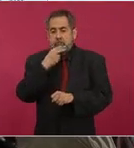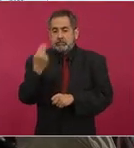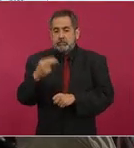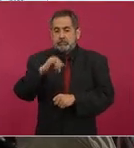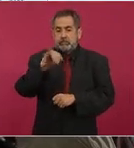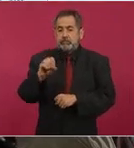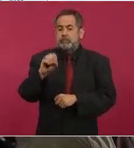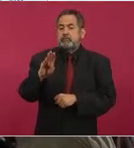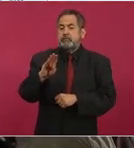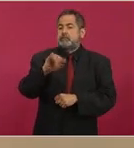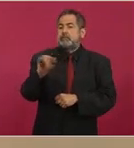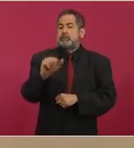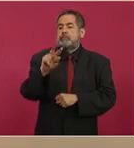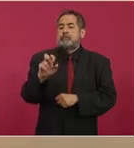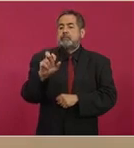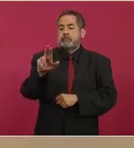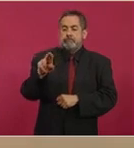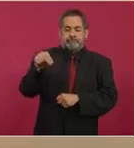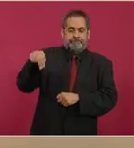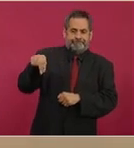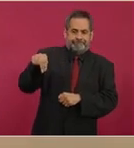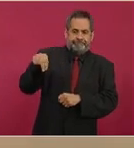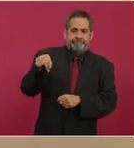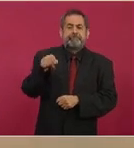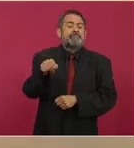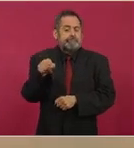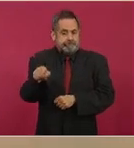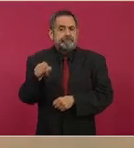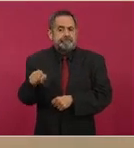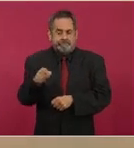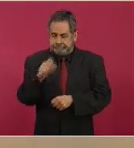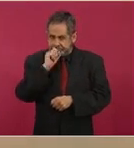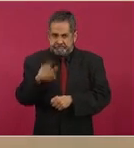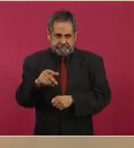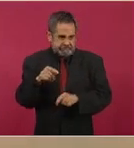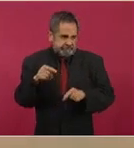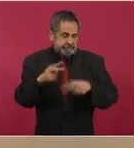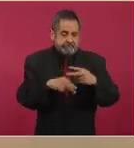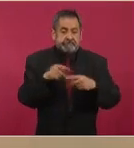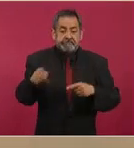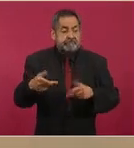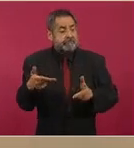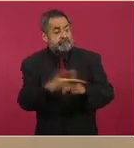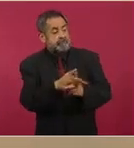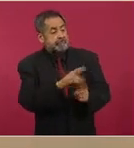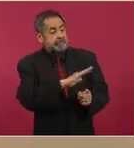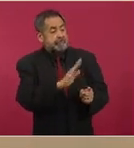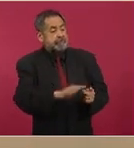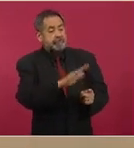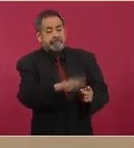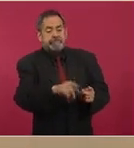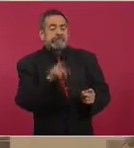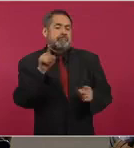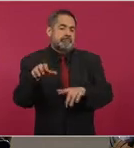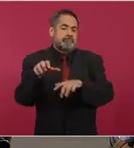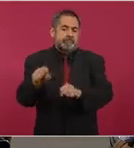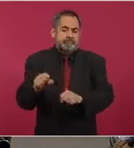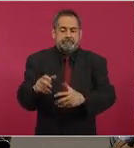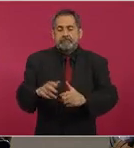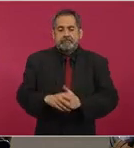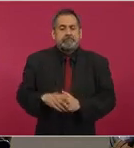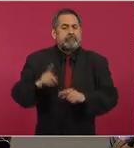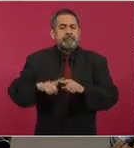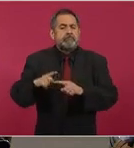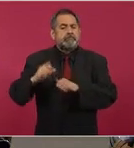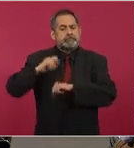que participó en los hechos y quien a su vez habría privado de la vida a Iván Alejandro N. Esto es una acción de